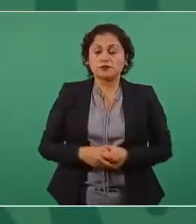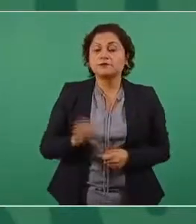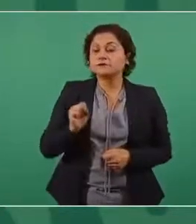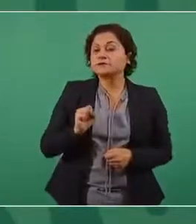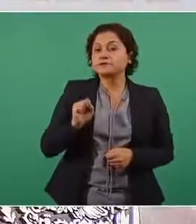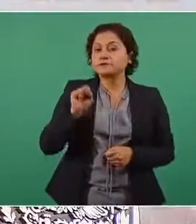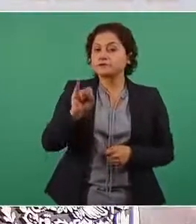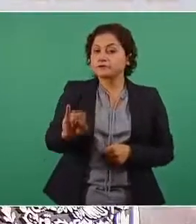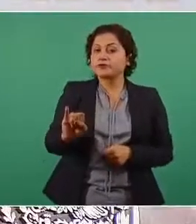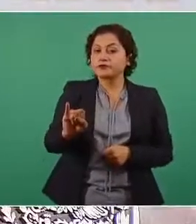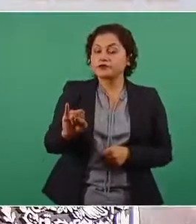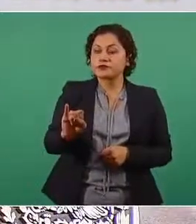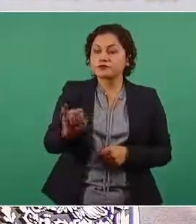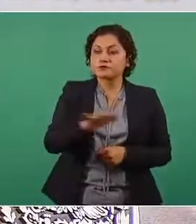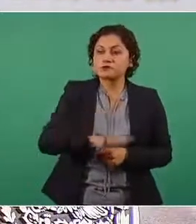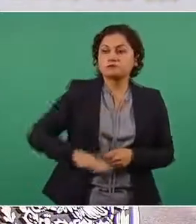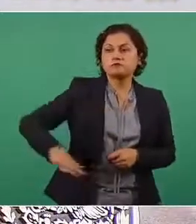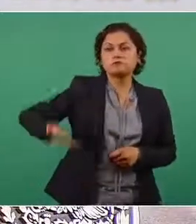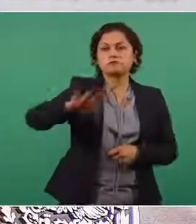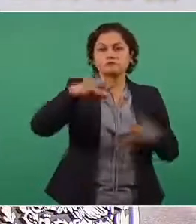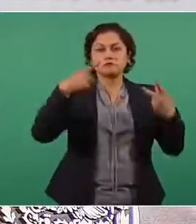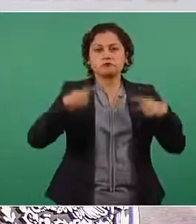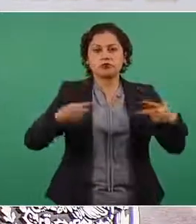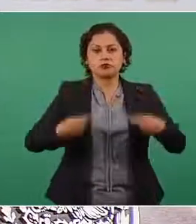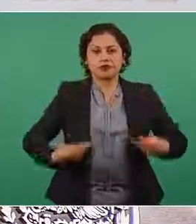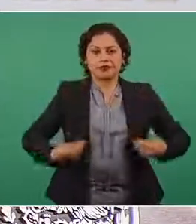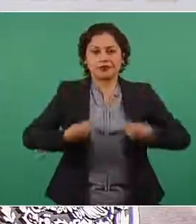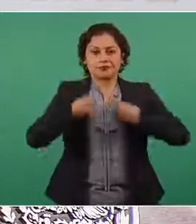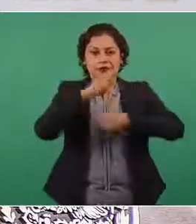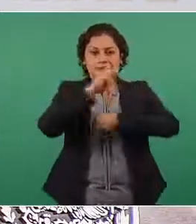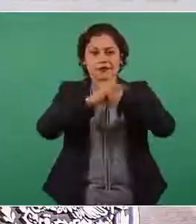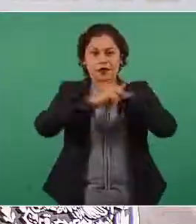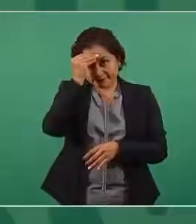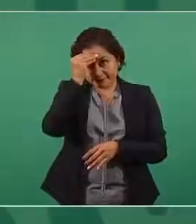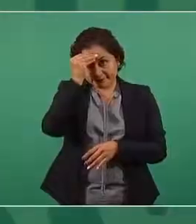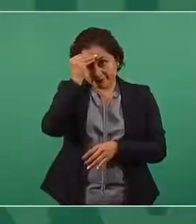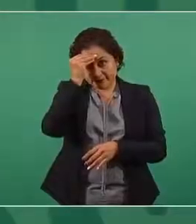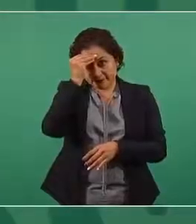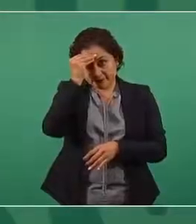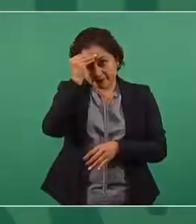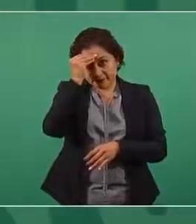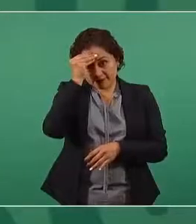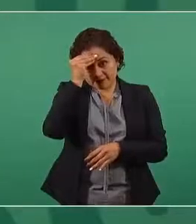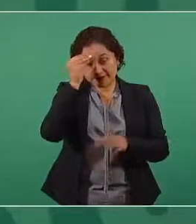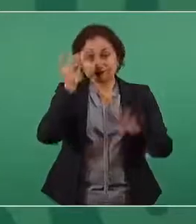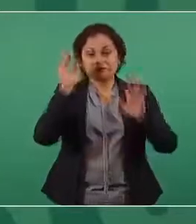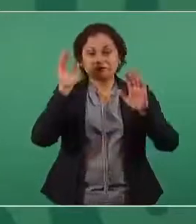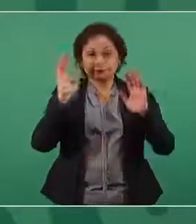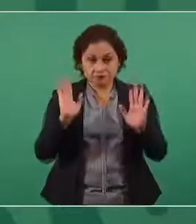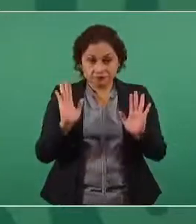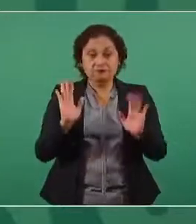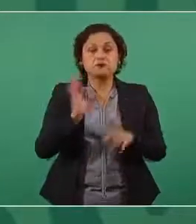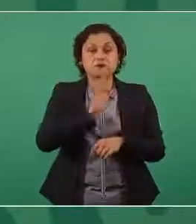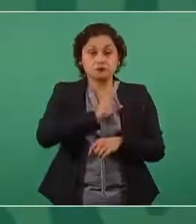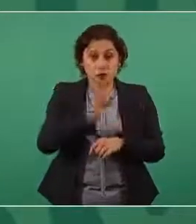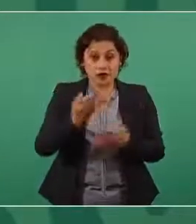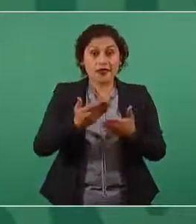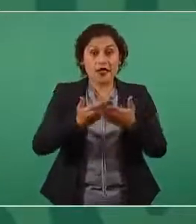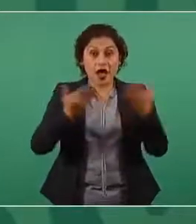y sólo el pueblo puede salvar al pueblo. Puede repetirse la estrategia